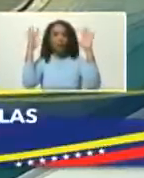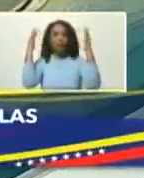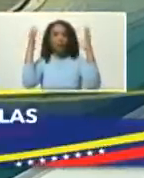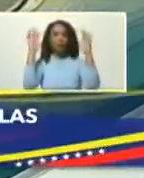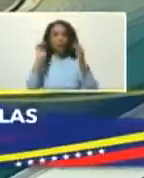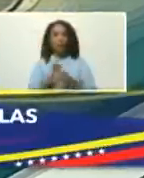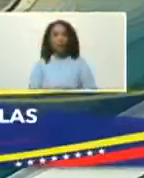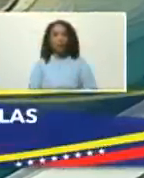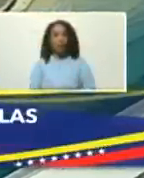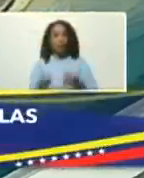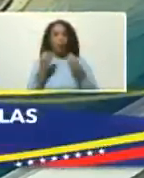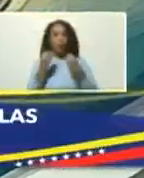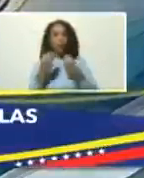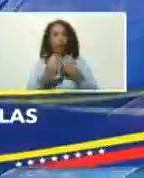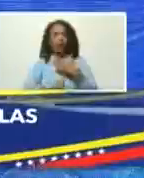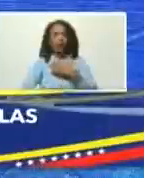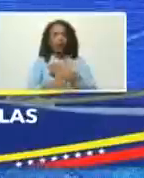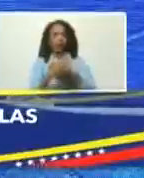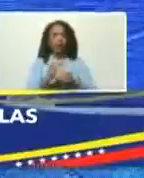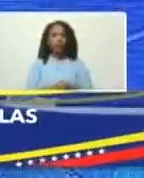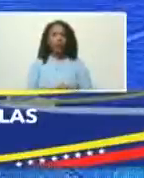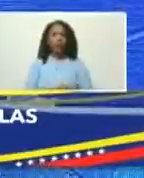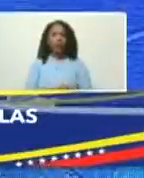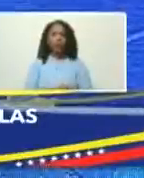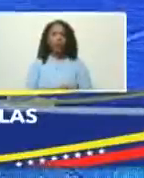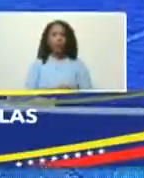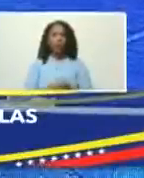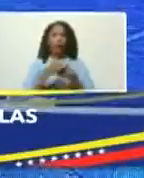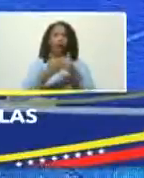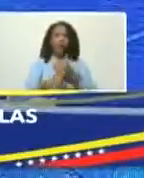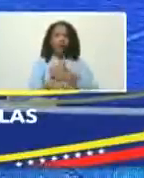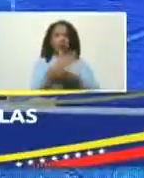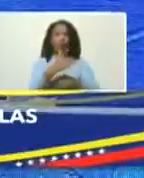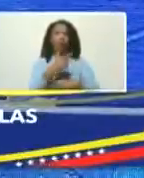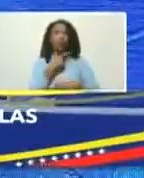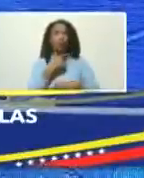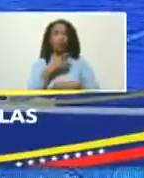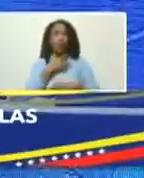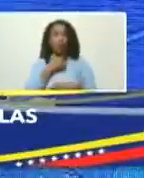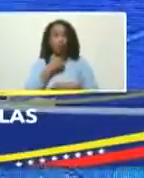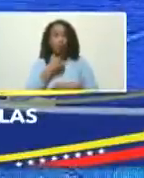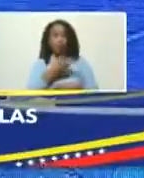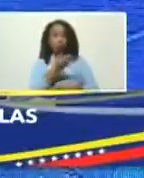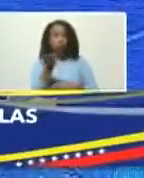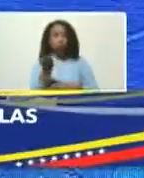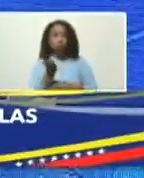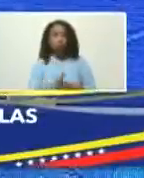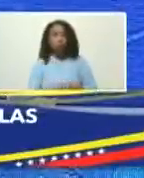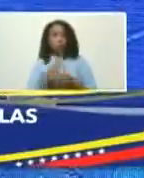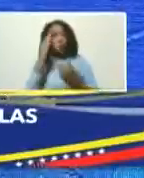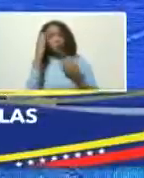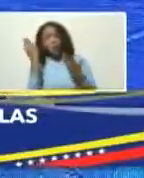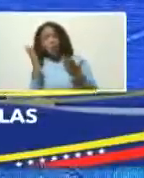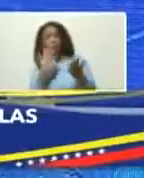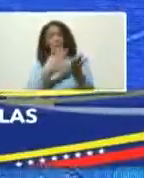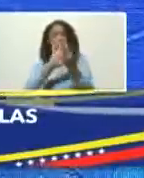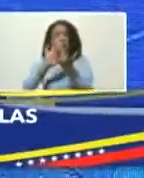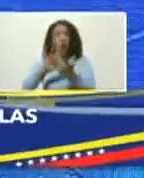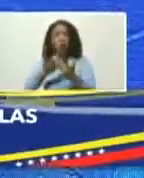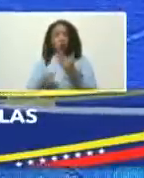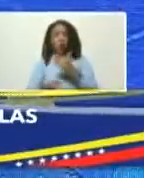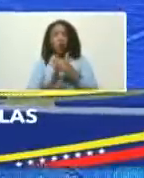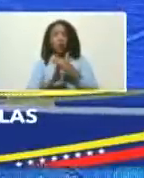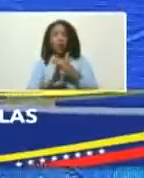para que avancemos pues avancemos me gustaría no sé si está conectado todavía